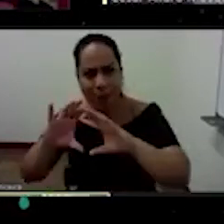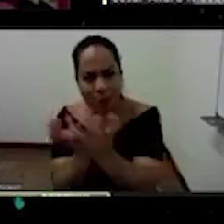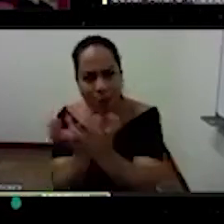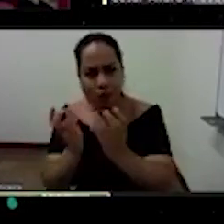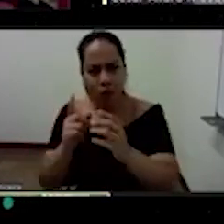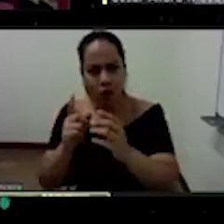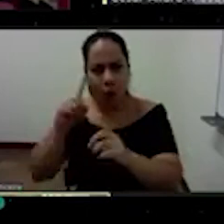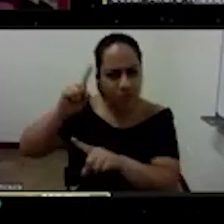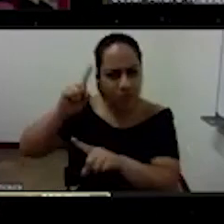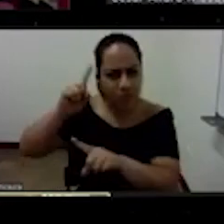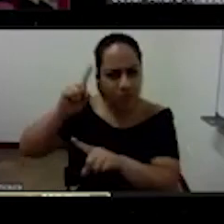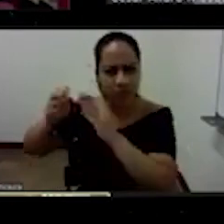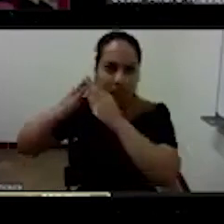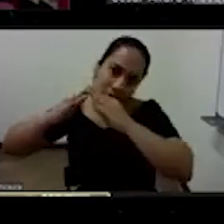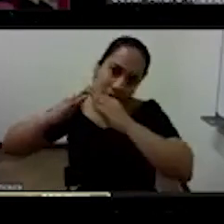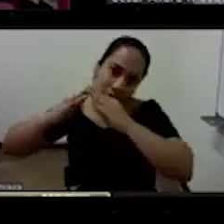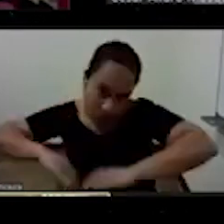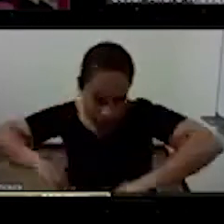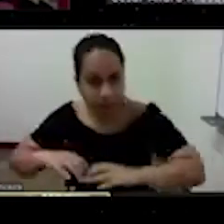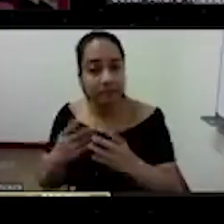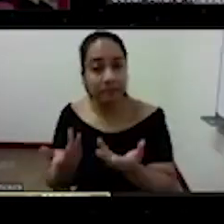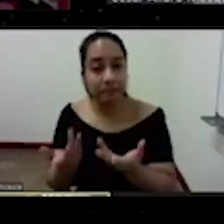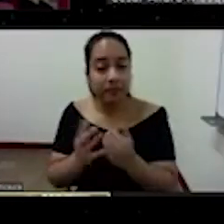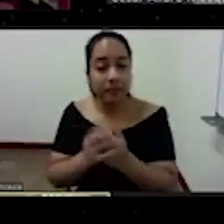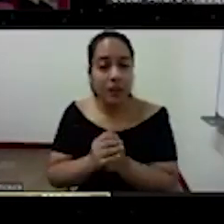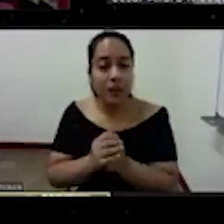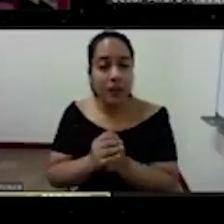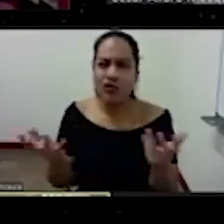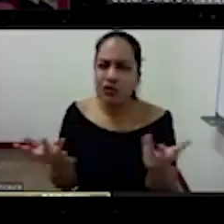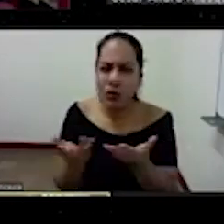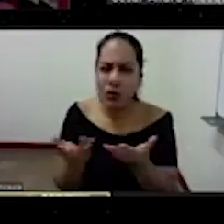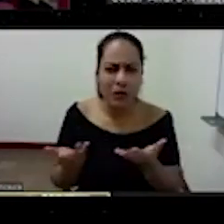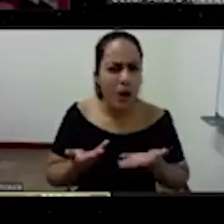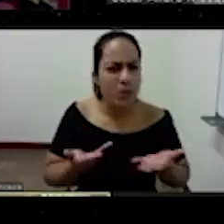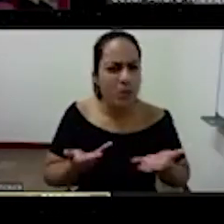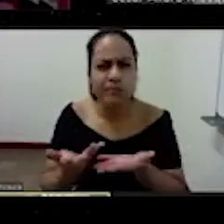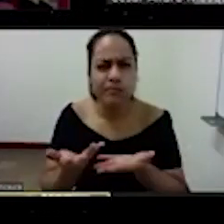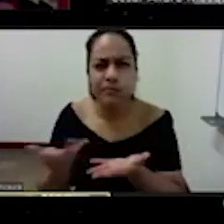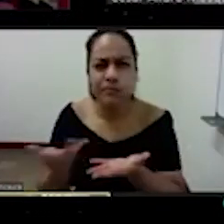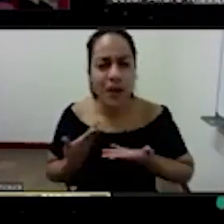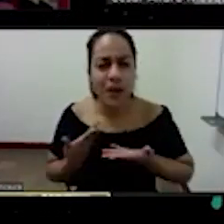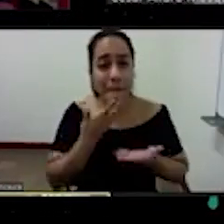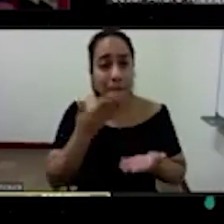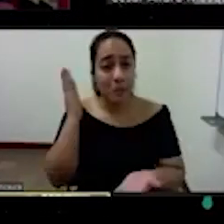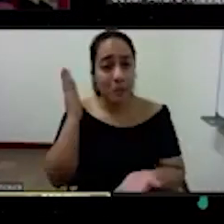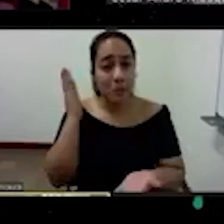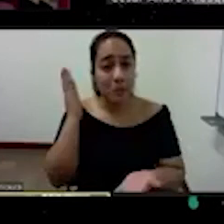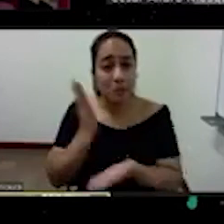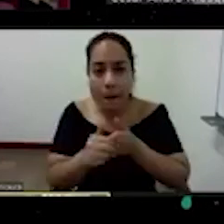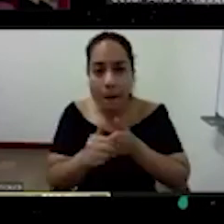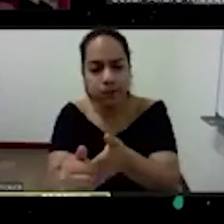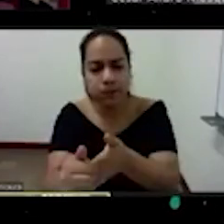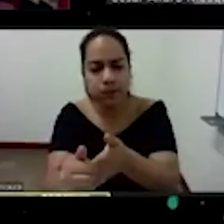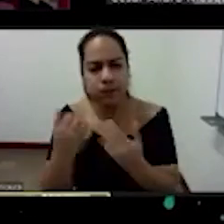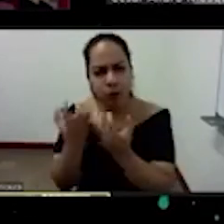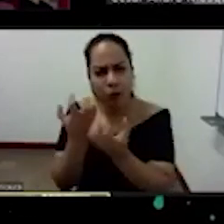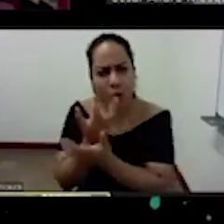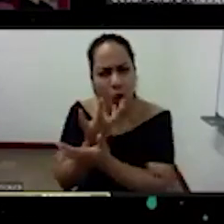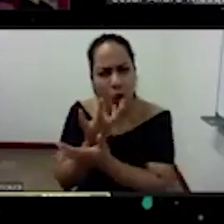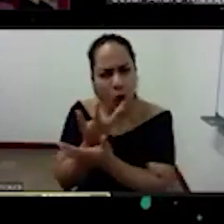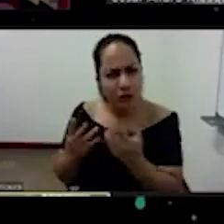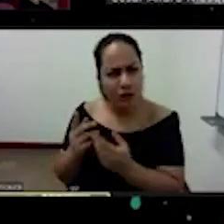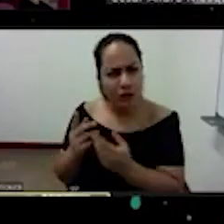derrumbando a dónde nos nos podría llevar esa esa aberración de ese poder